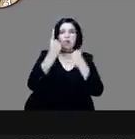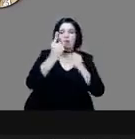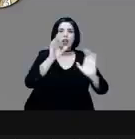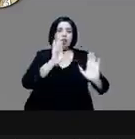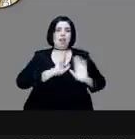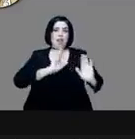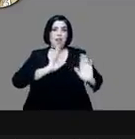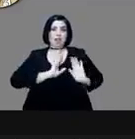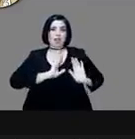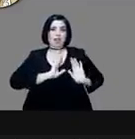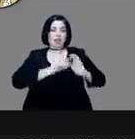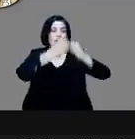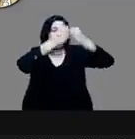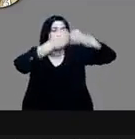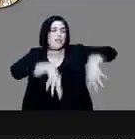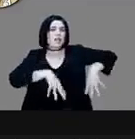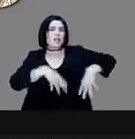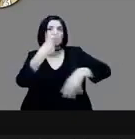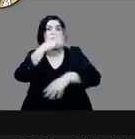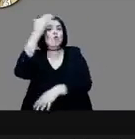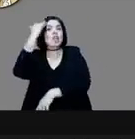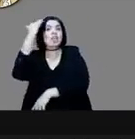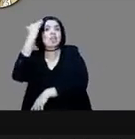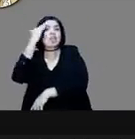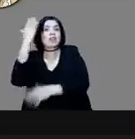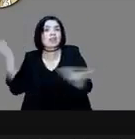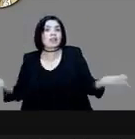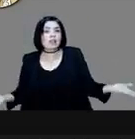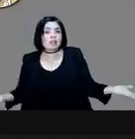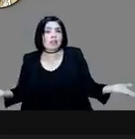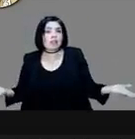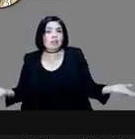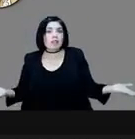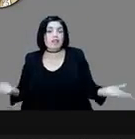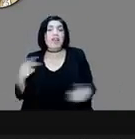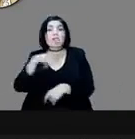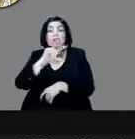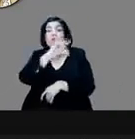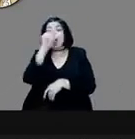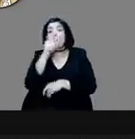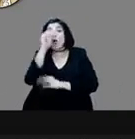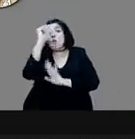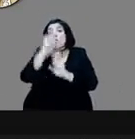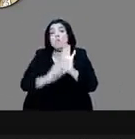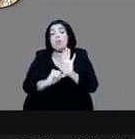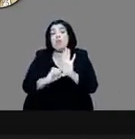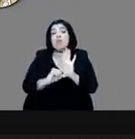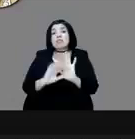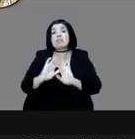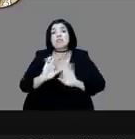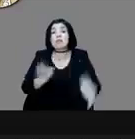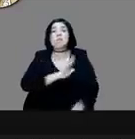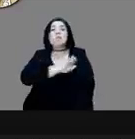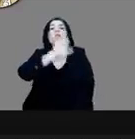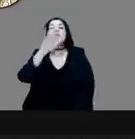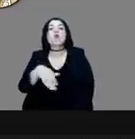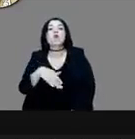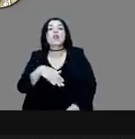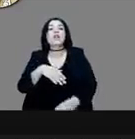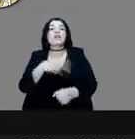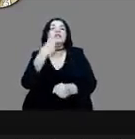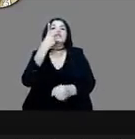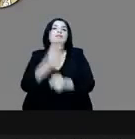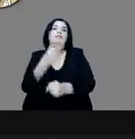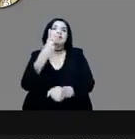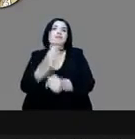su gobernante máximo, Moctezuma, pero a los pocos meses va a morir el siguiente